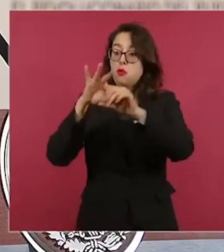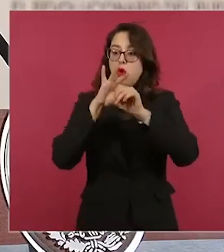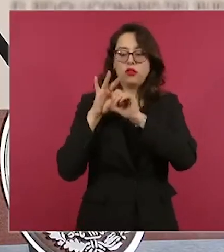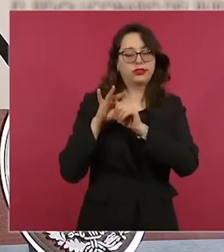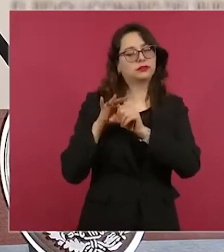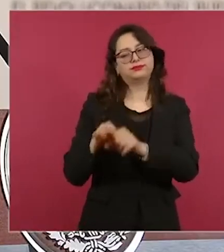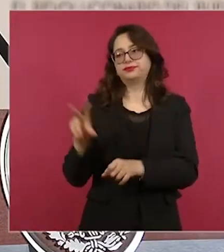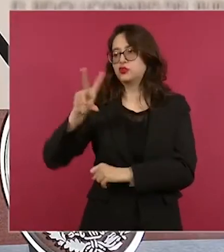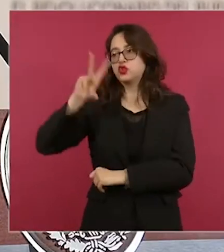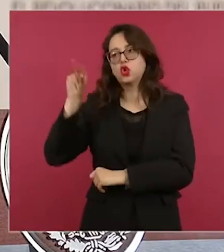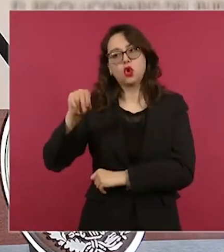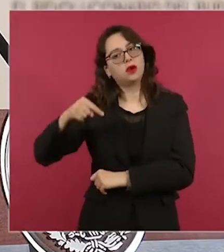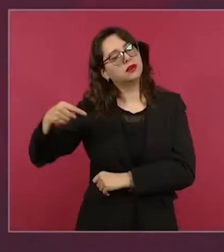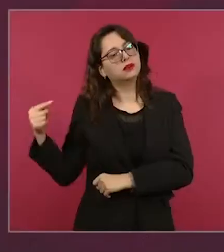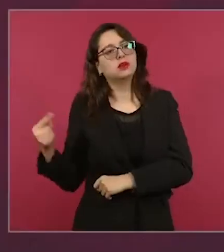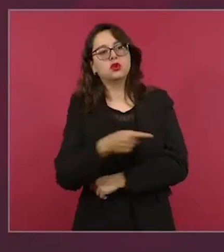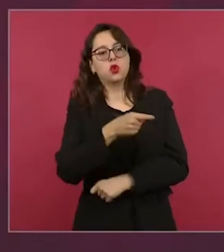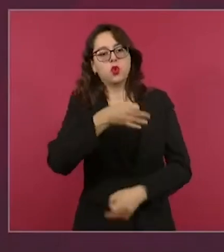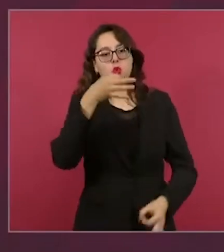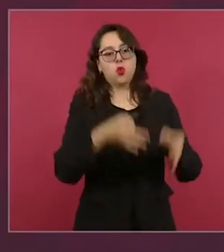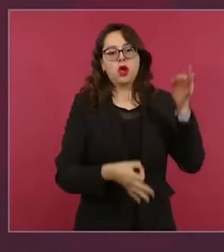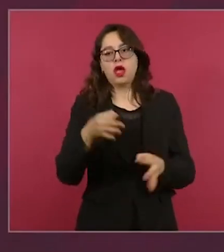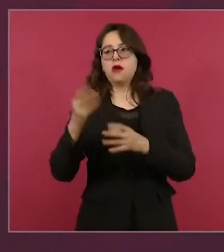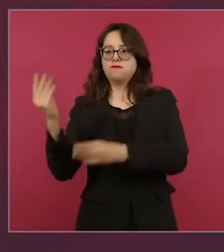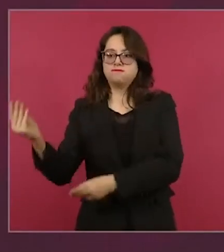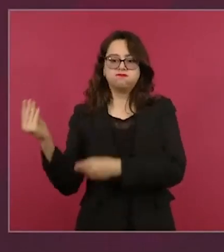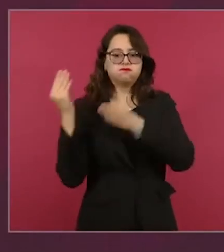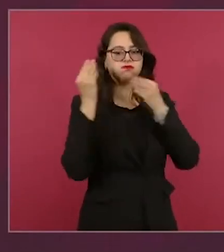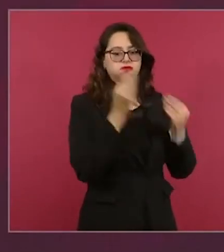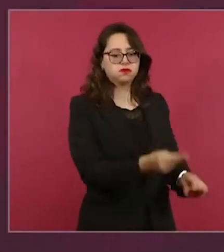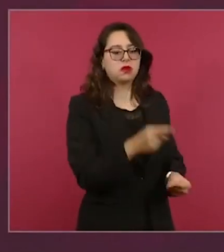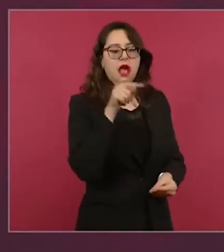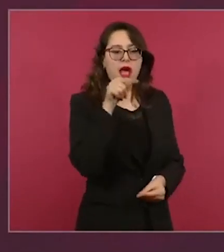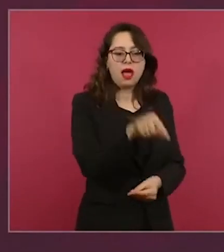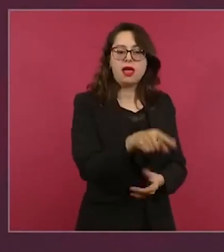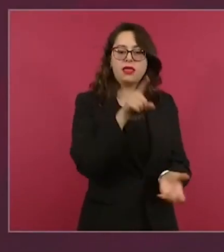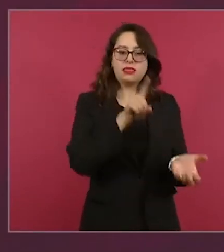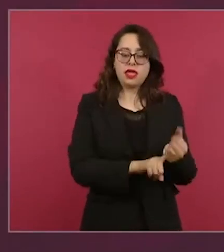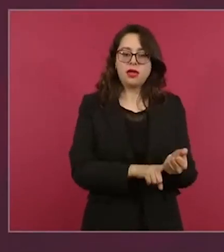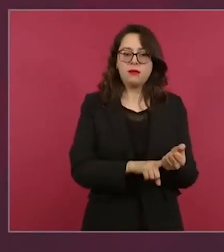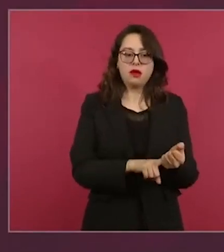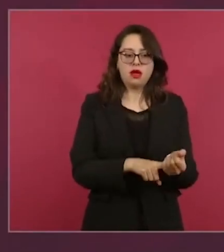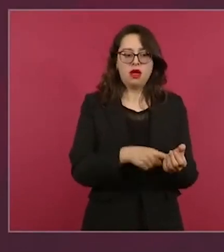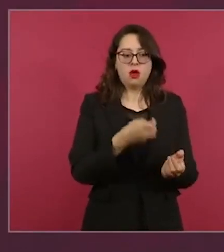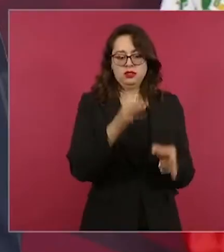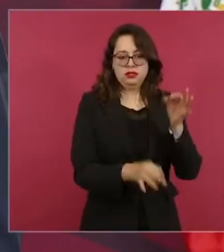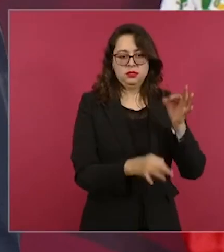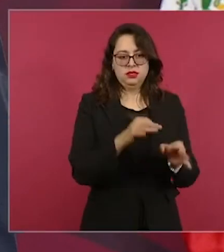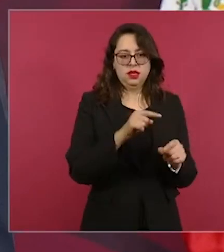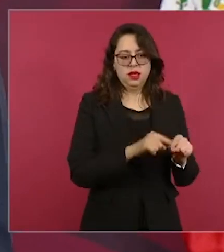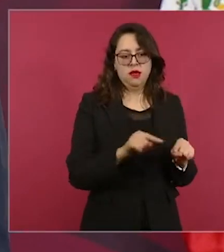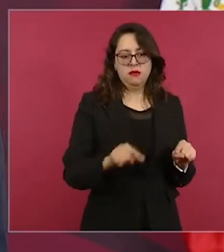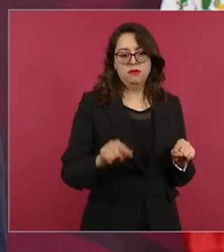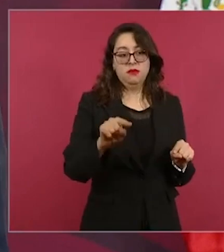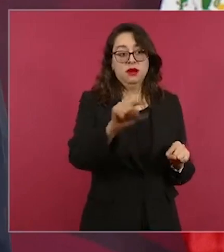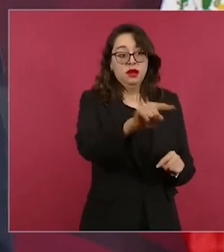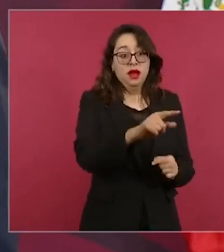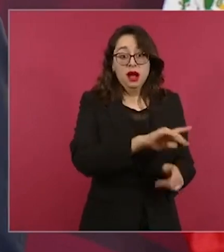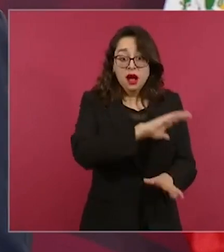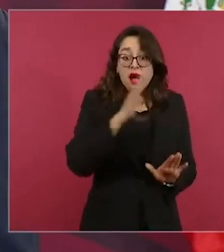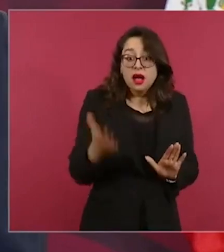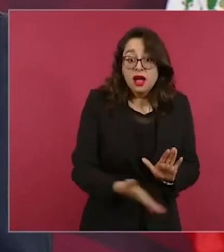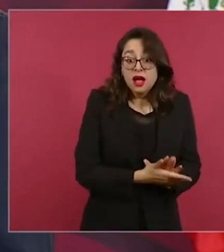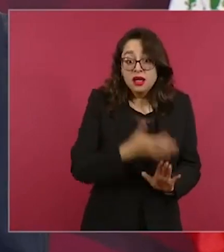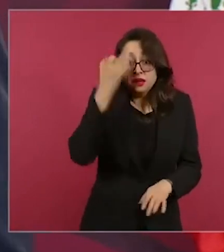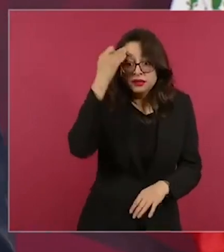regresa al juzgado y no, son cuatro juzgados y no vaya a suceder